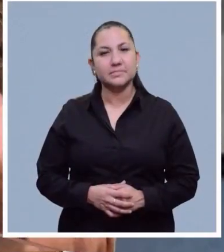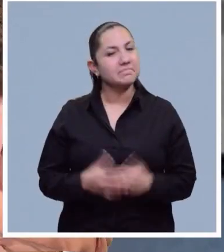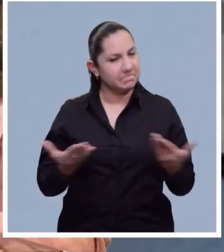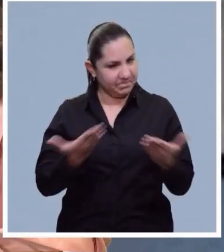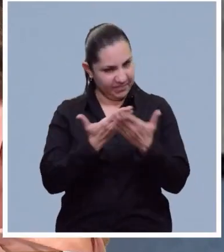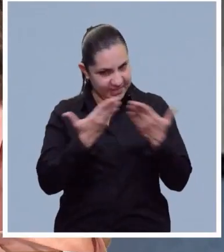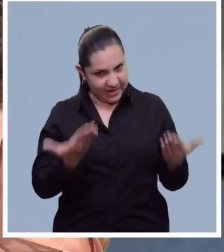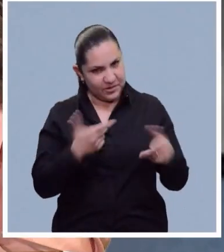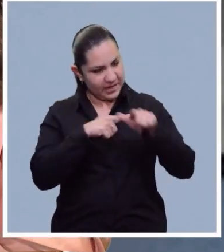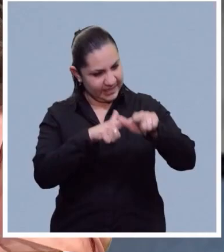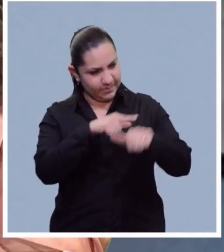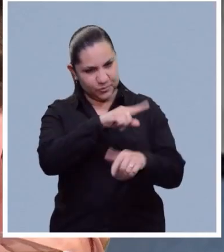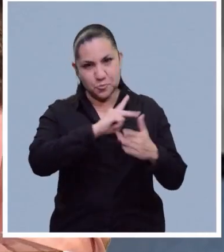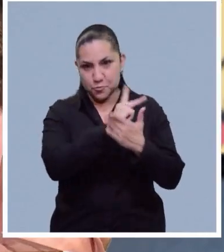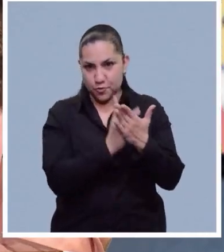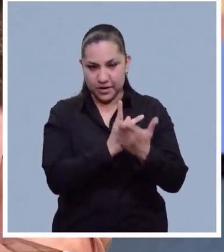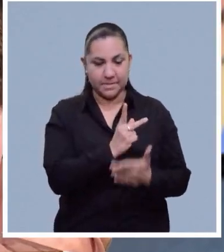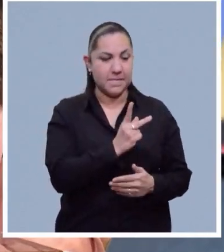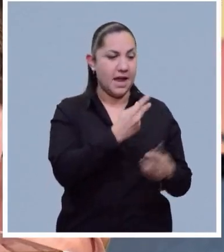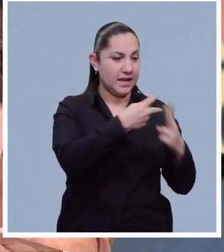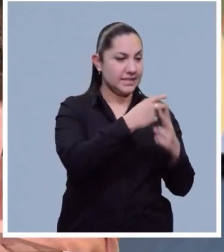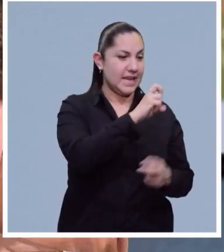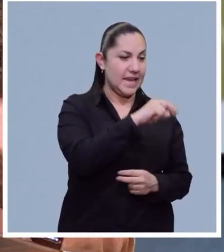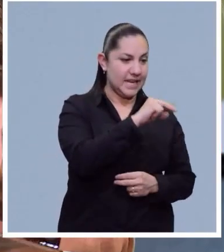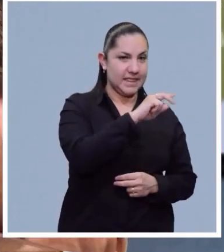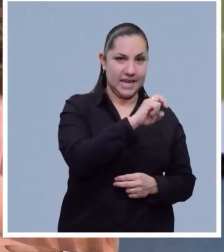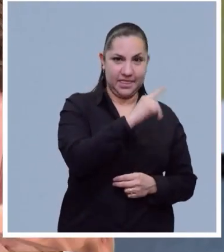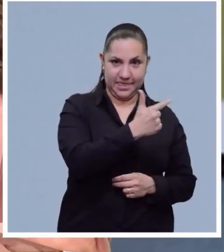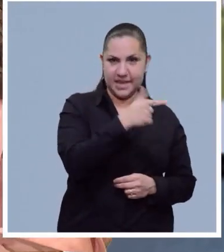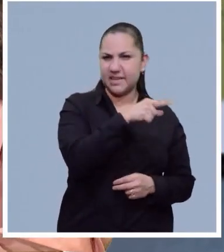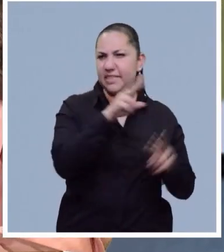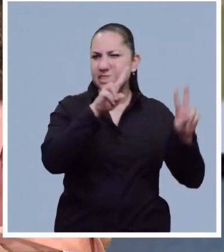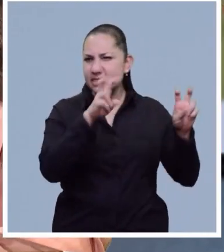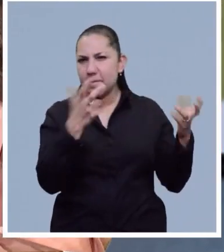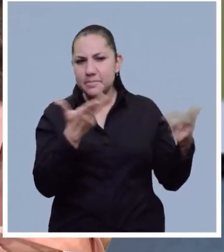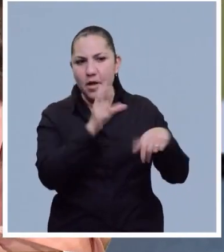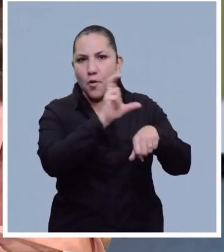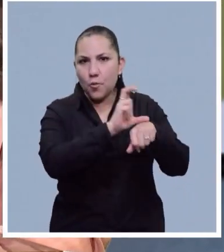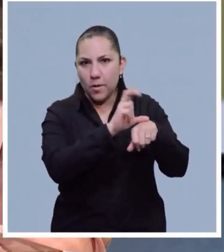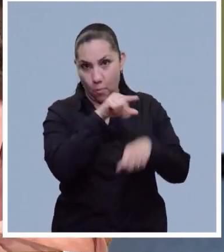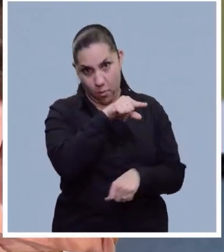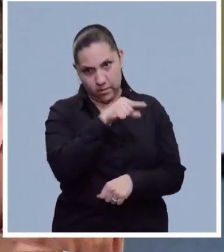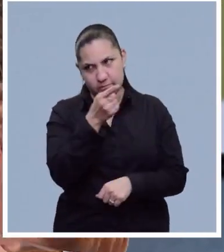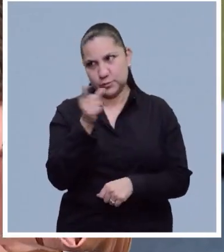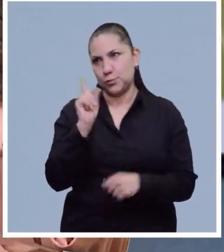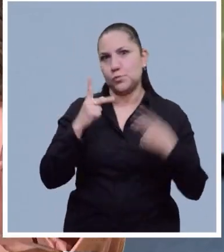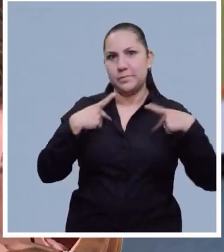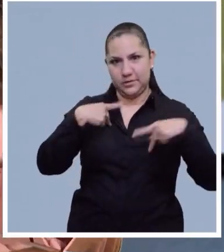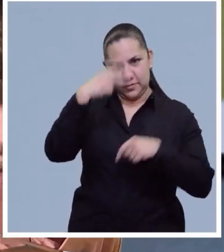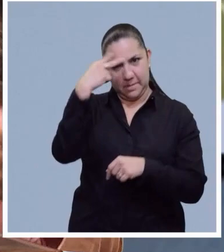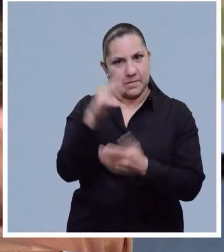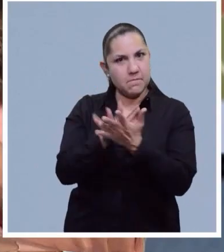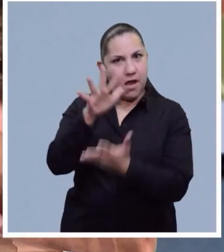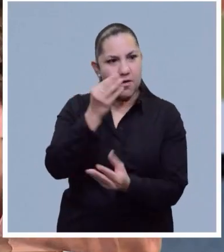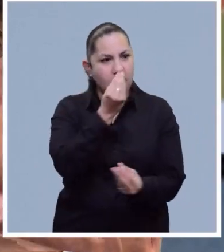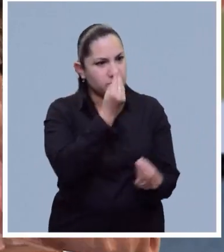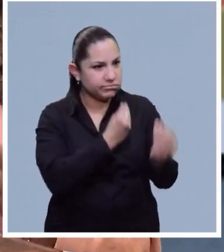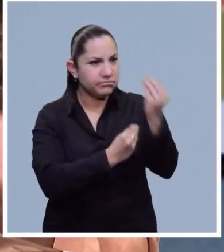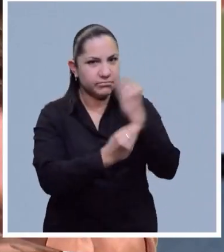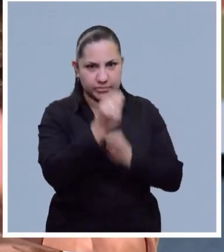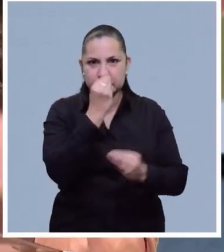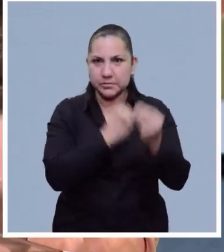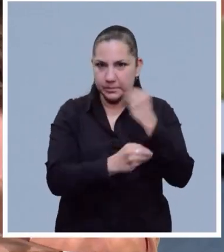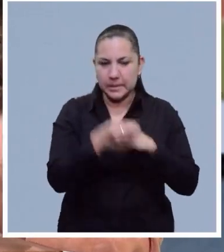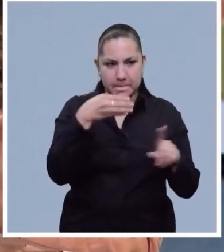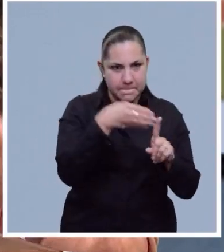Ya estamos de vuelta en Trending para seguir hablando del huevo, este alimento de mayor consumo por los mexicanos. Y es que, Pau, a pesar de estar muy